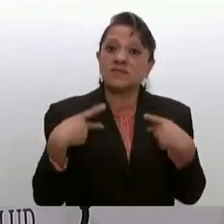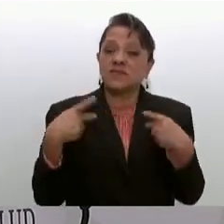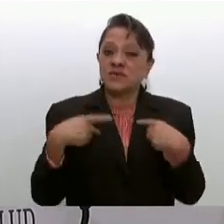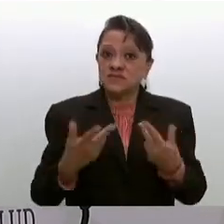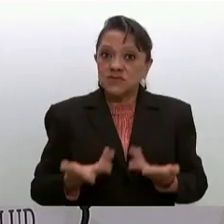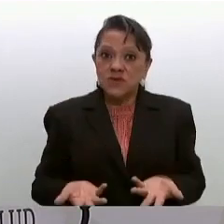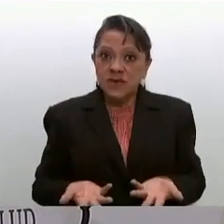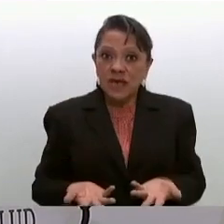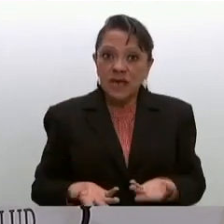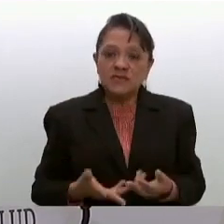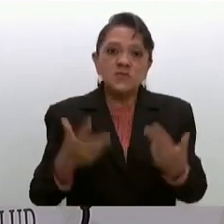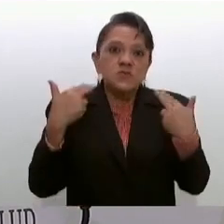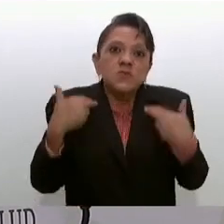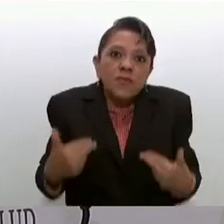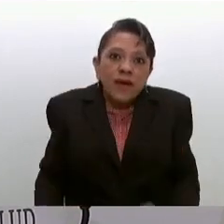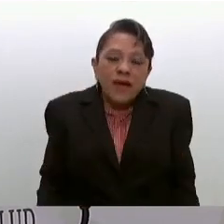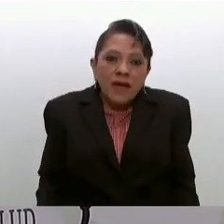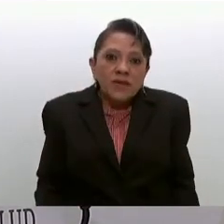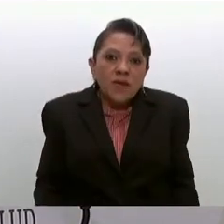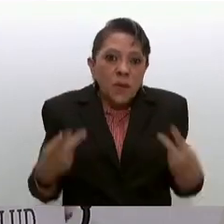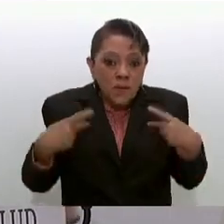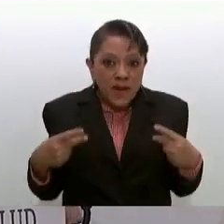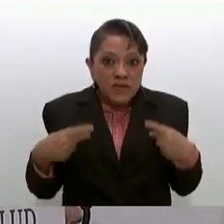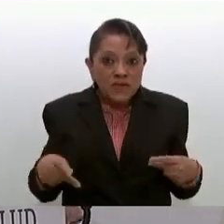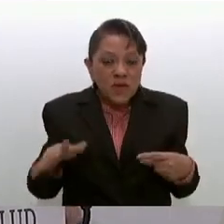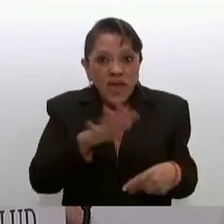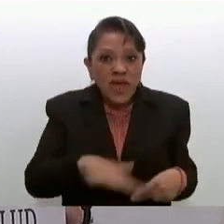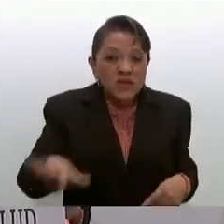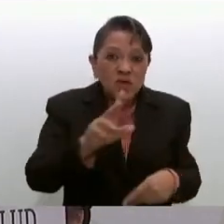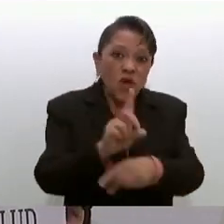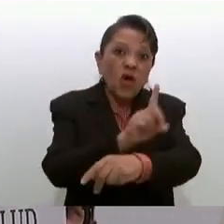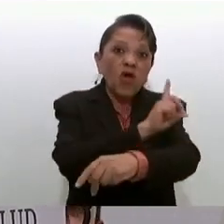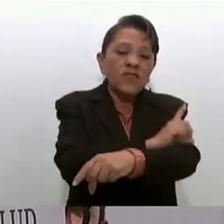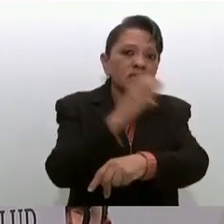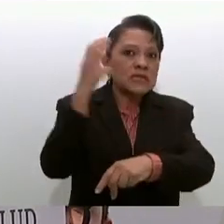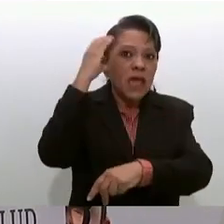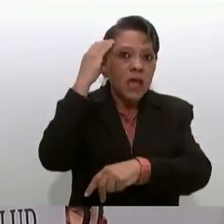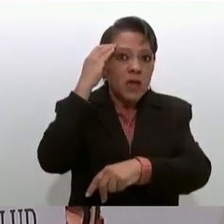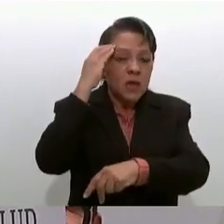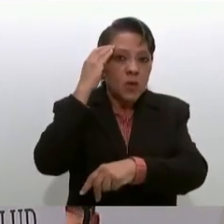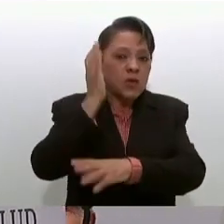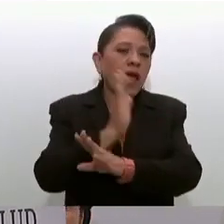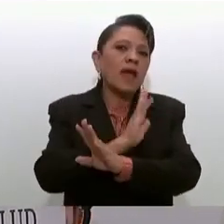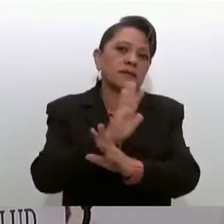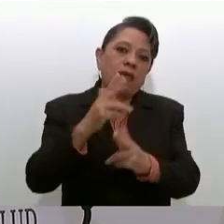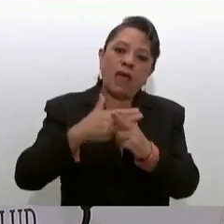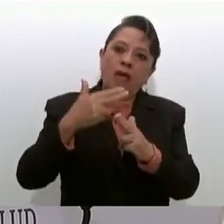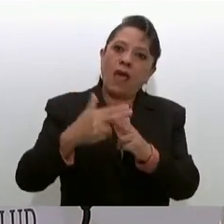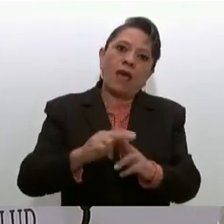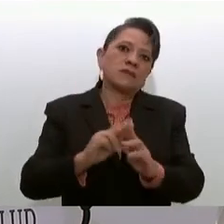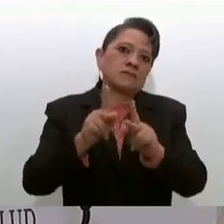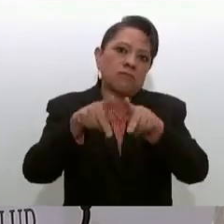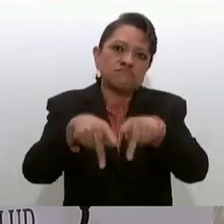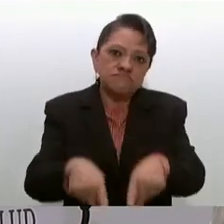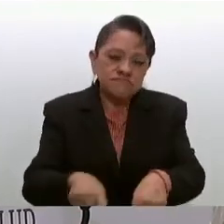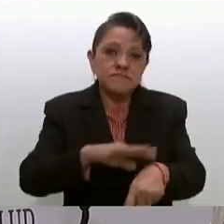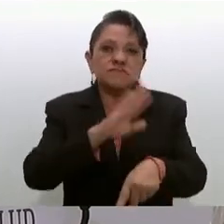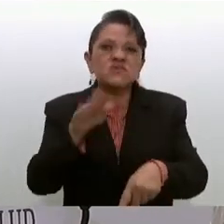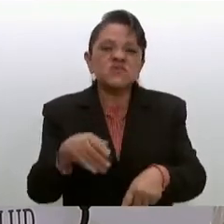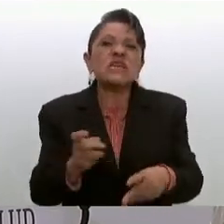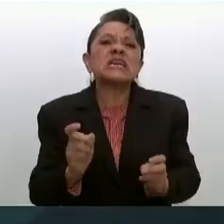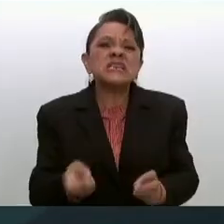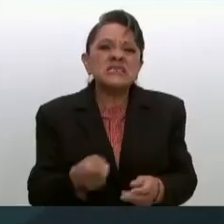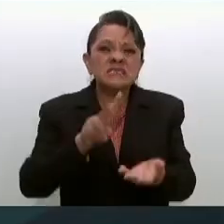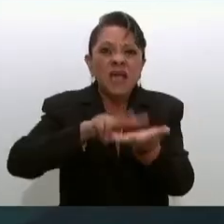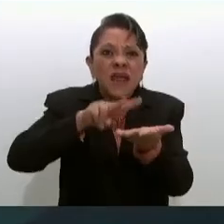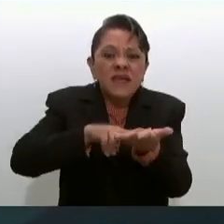persona al ser humano desde la cuna hasta la tumba ¿qué es garantizar la seguridad?